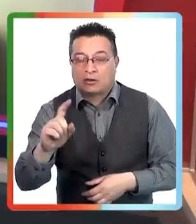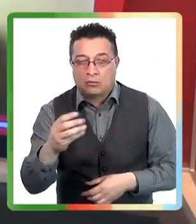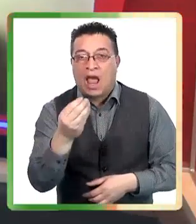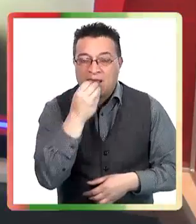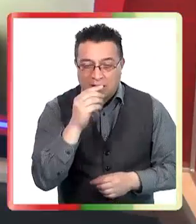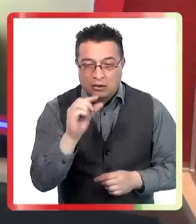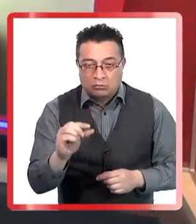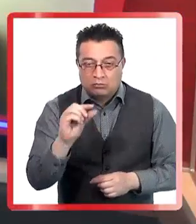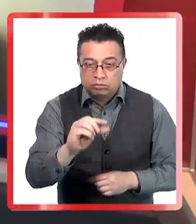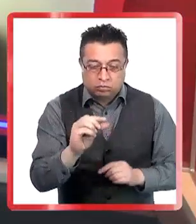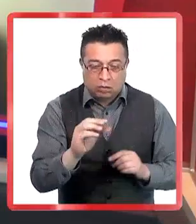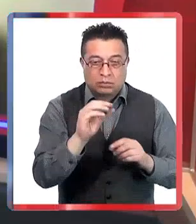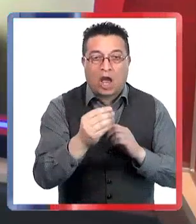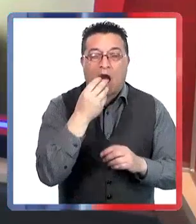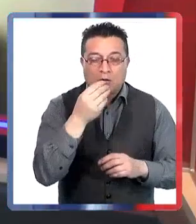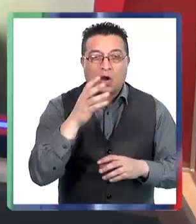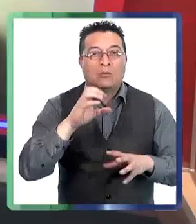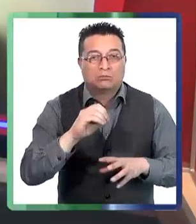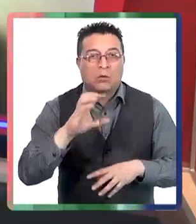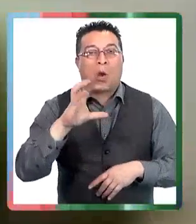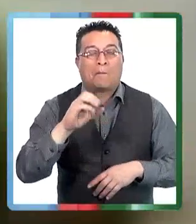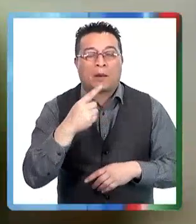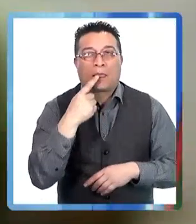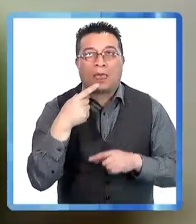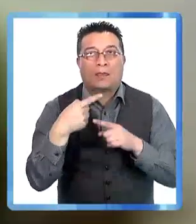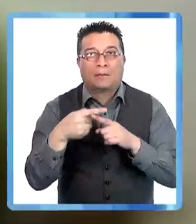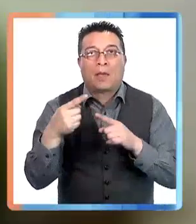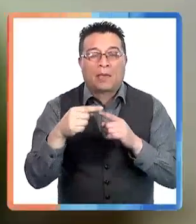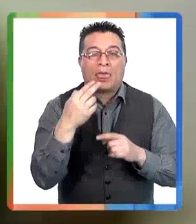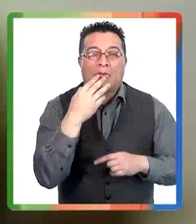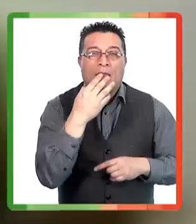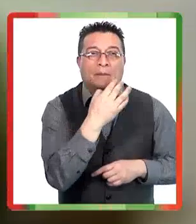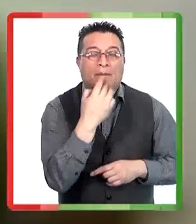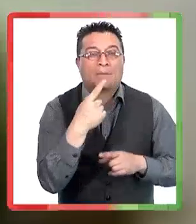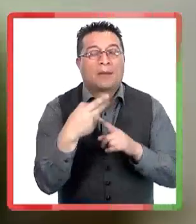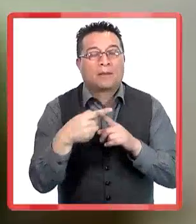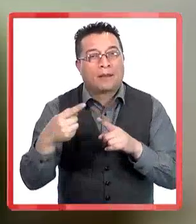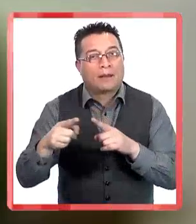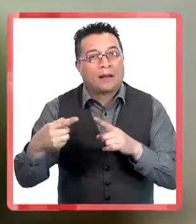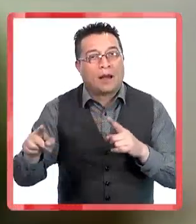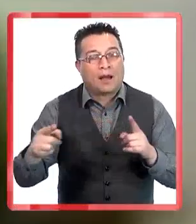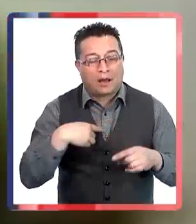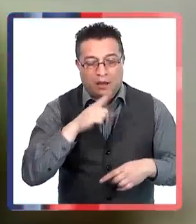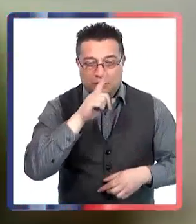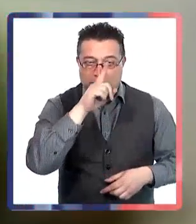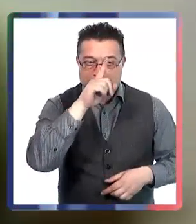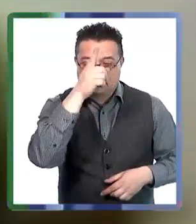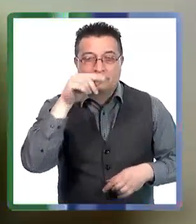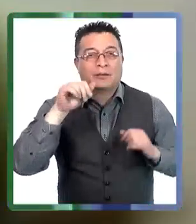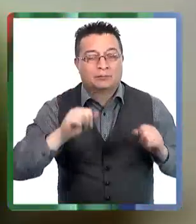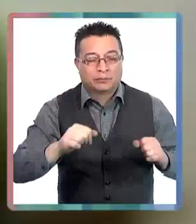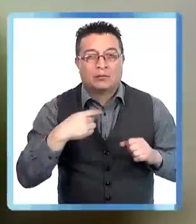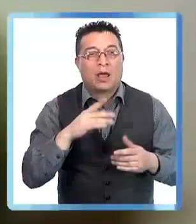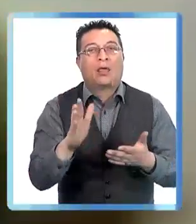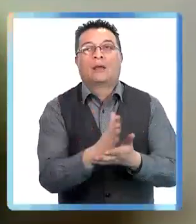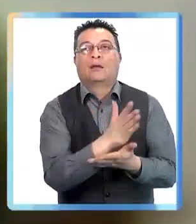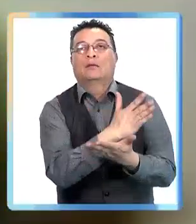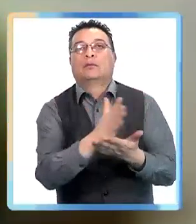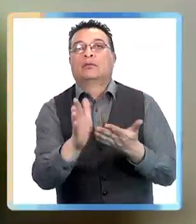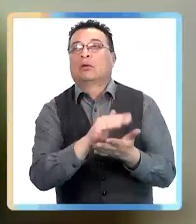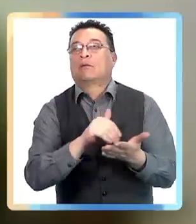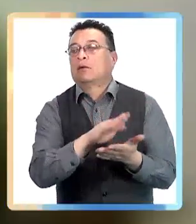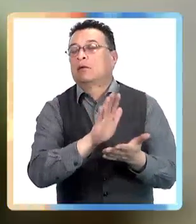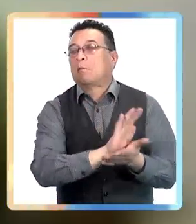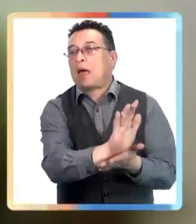de alimentos que el niño tome, dirija su boca y vaya probando distintas sabores y texturas para evitar, efectivamente, esta selectividad